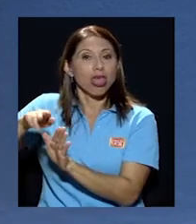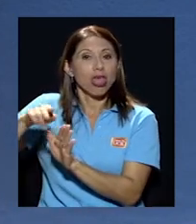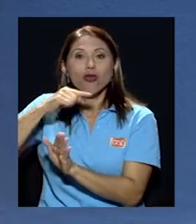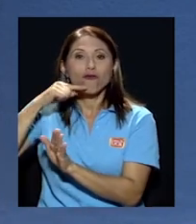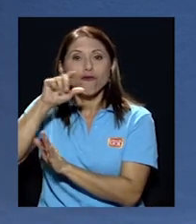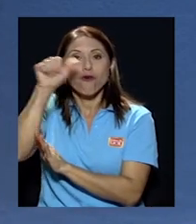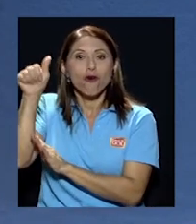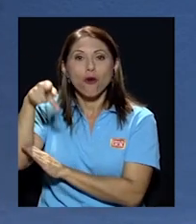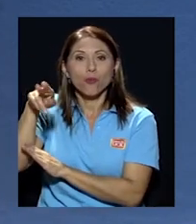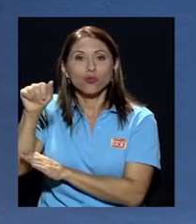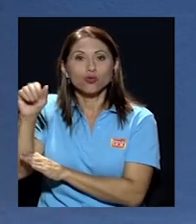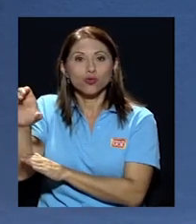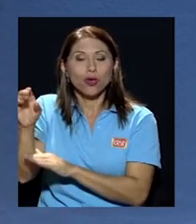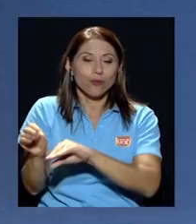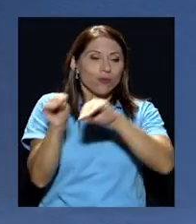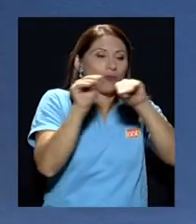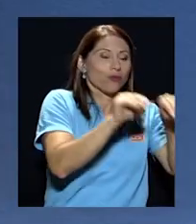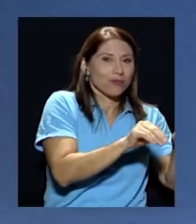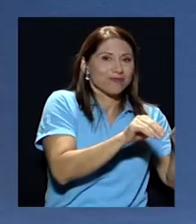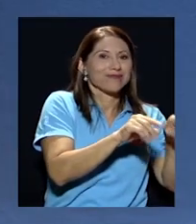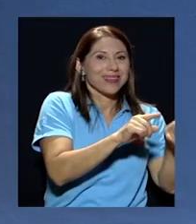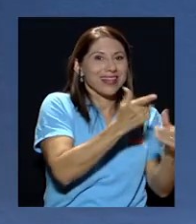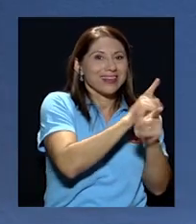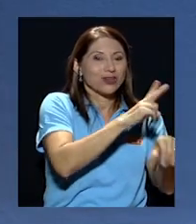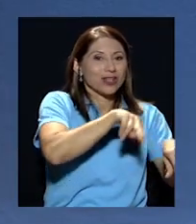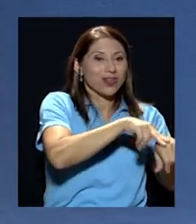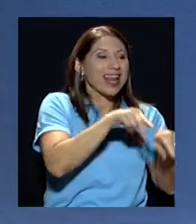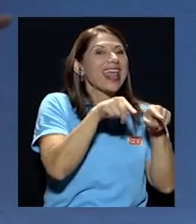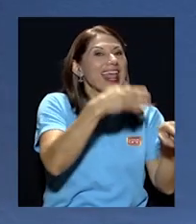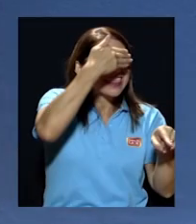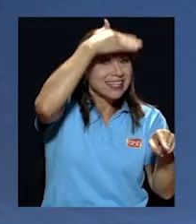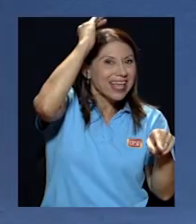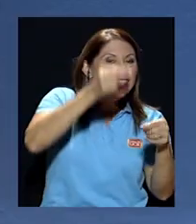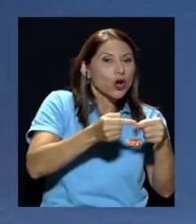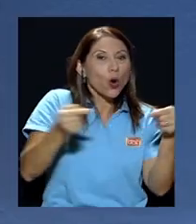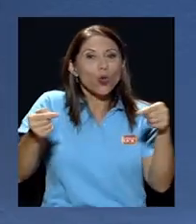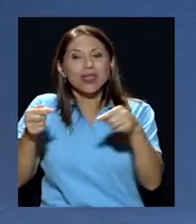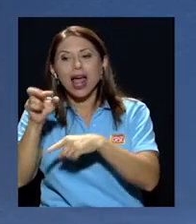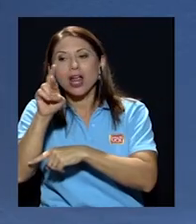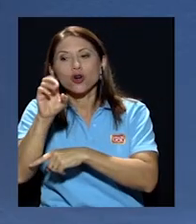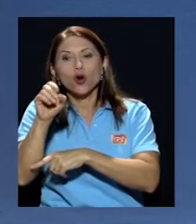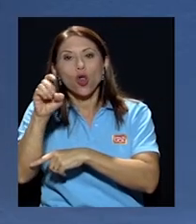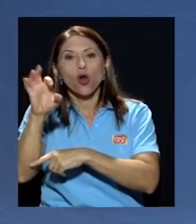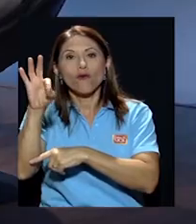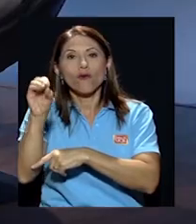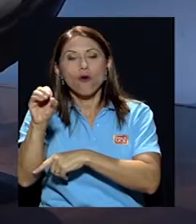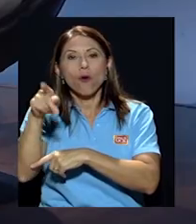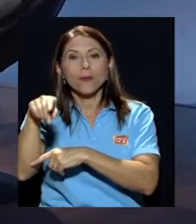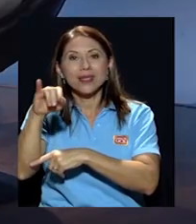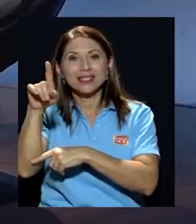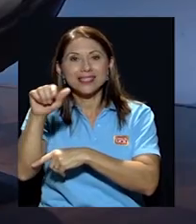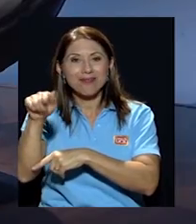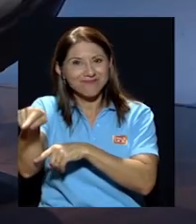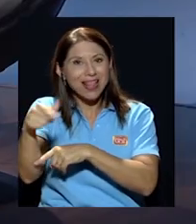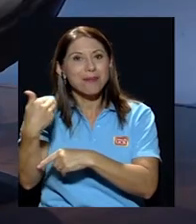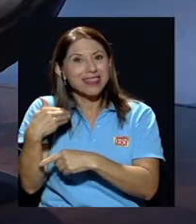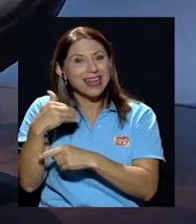contra Rodolfo Pisa que va a tener un poco de financiamiento más que otros partidos para poder enfrentar yo creo que